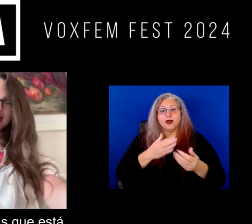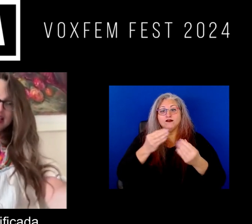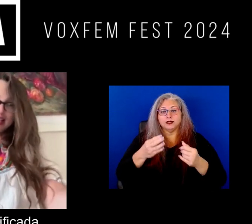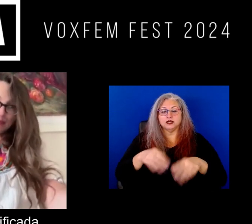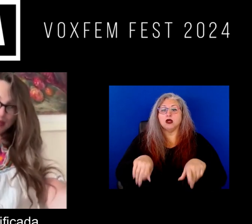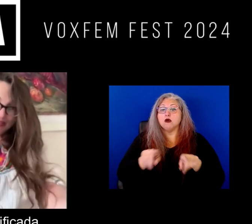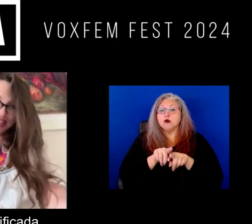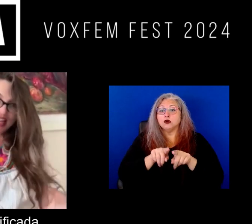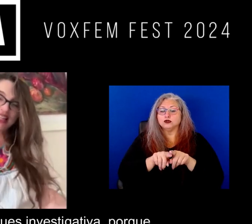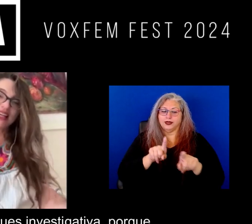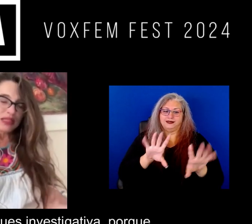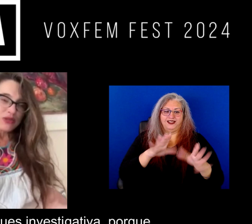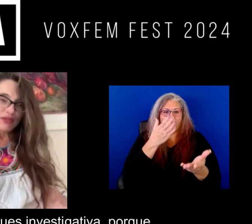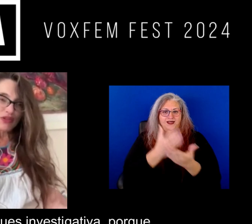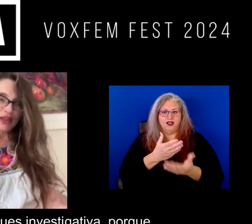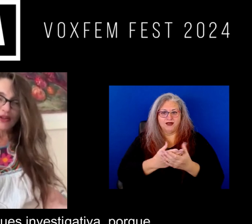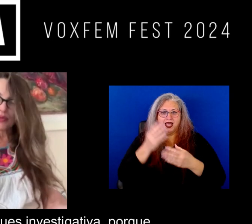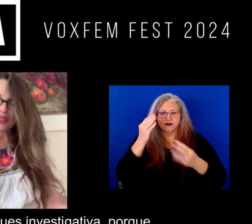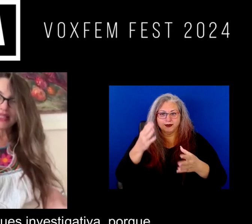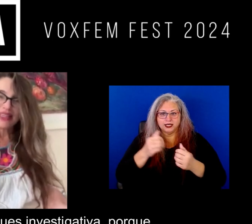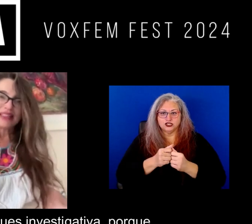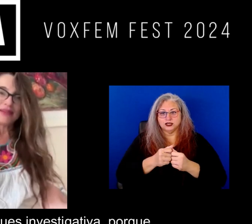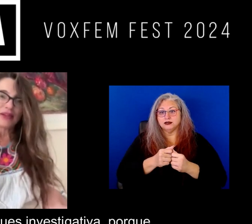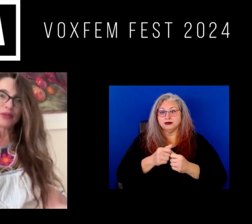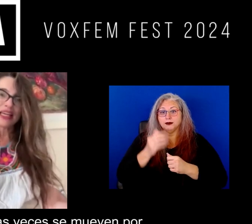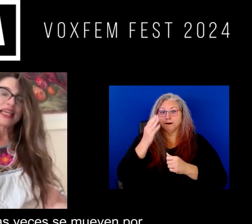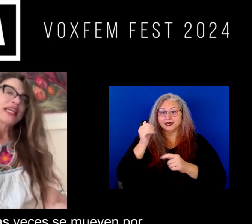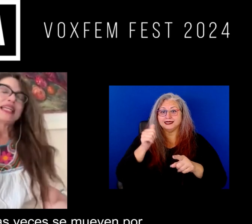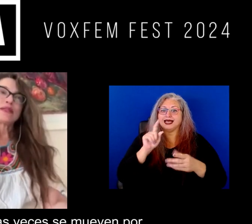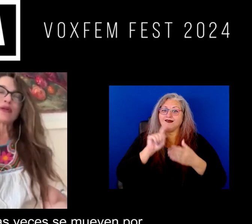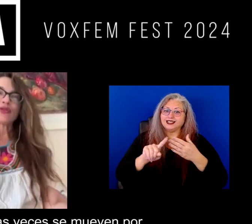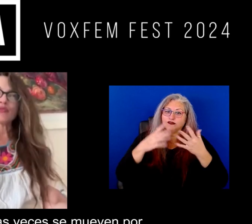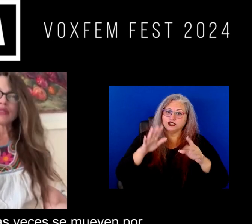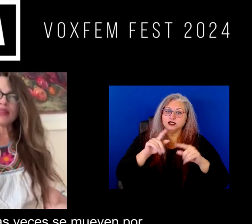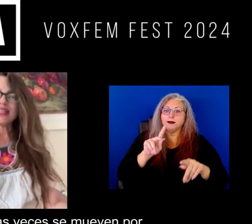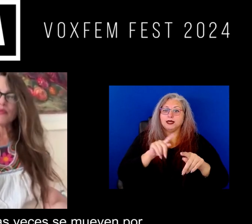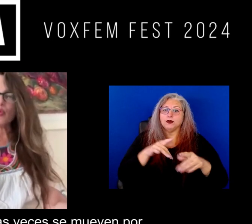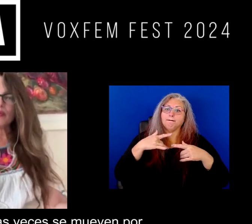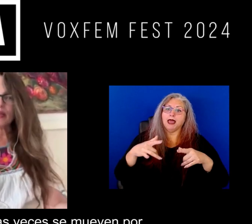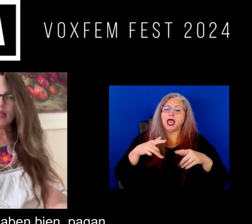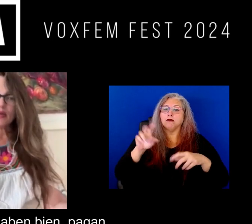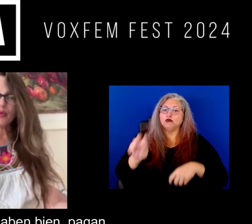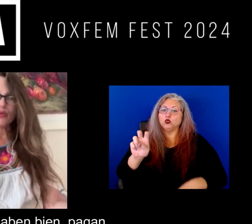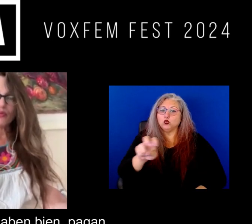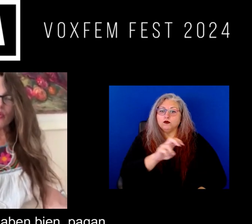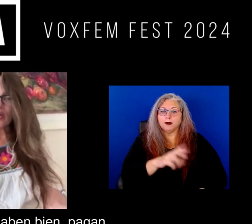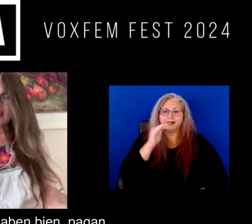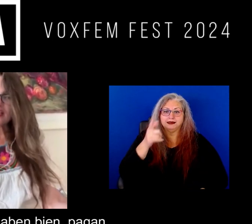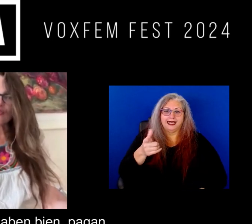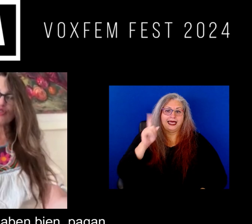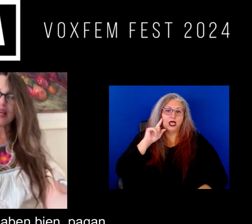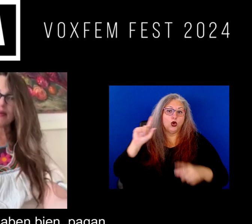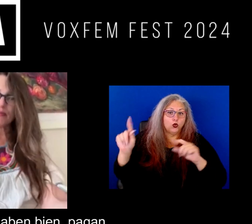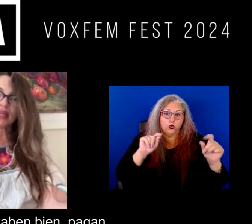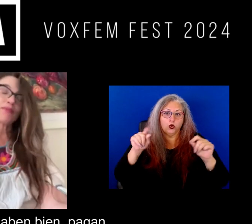que está verificada es una información pues investigativa ¿no? porque las personas muchas veces se mueven por rumores